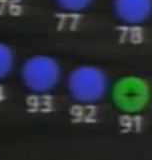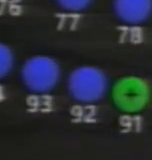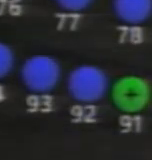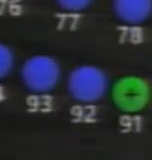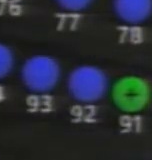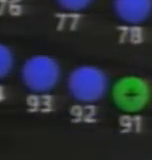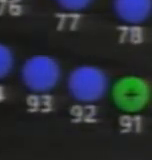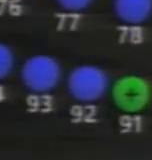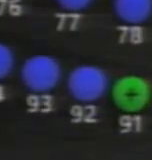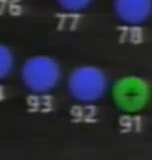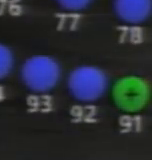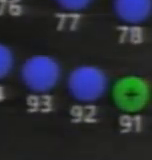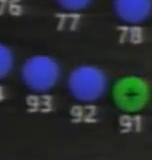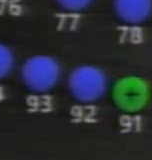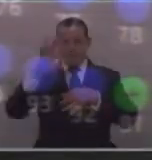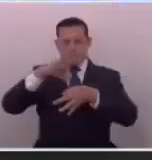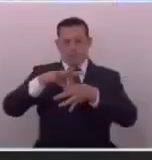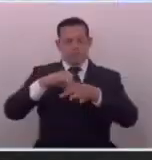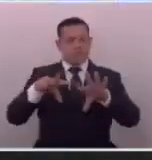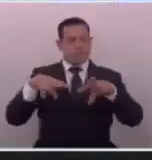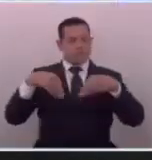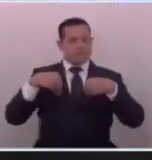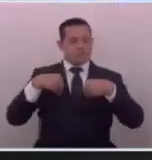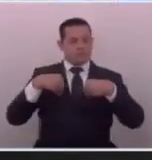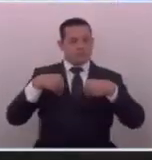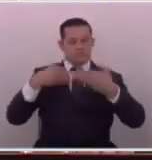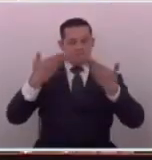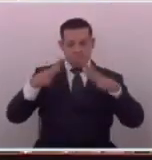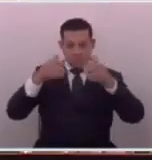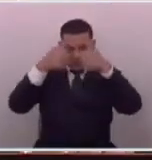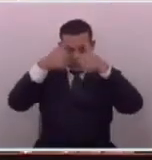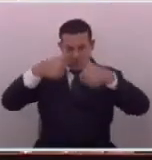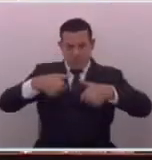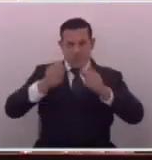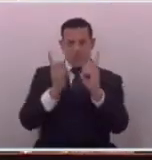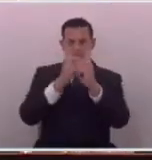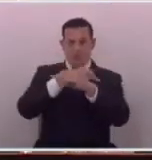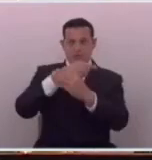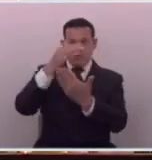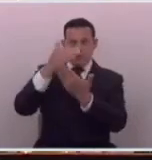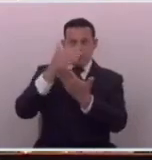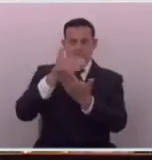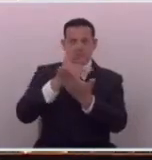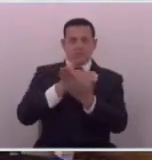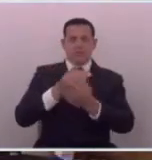Con 62 votos a favor queda aprobada la modificación en la agenda.